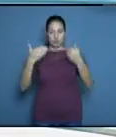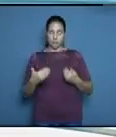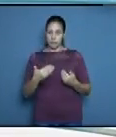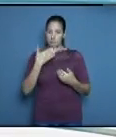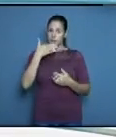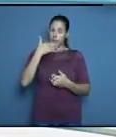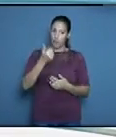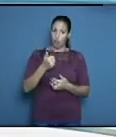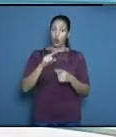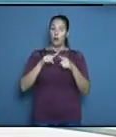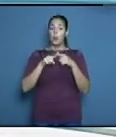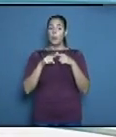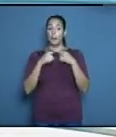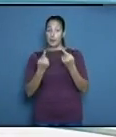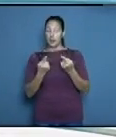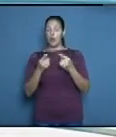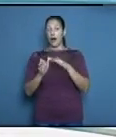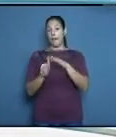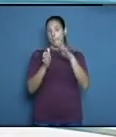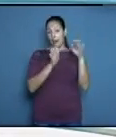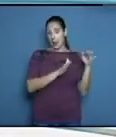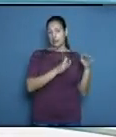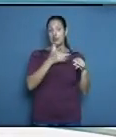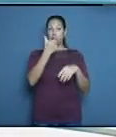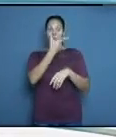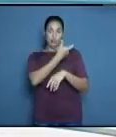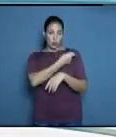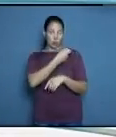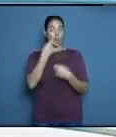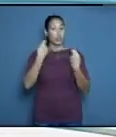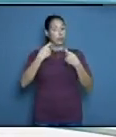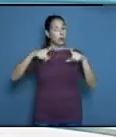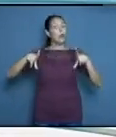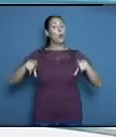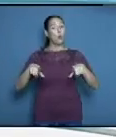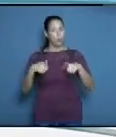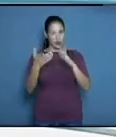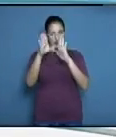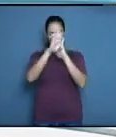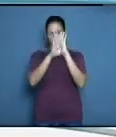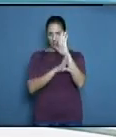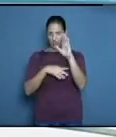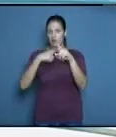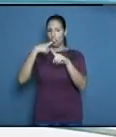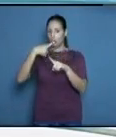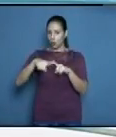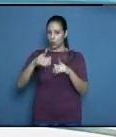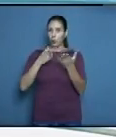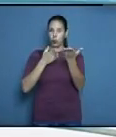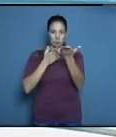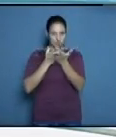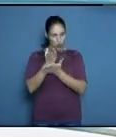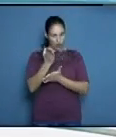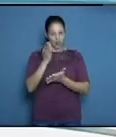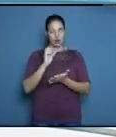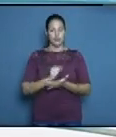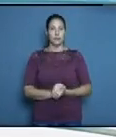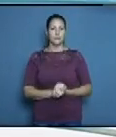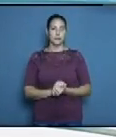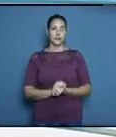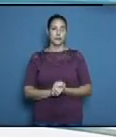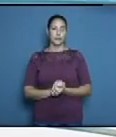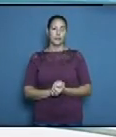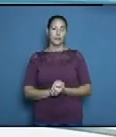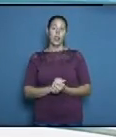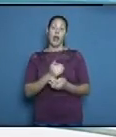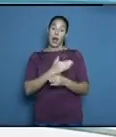acompañada de otros cuidados hasta que alcancemos la deseada inmunidad de rebaño o inmunidad poblacional que entonces va a